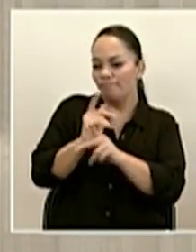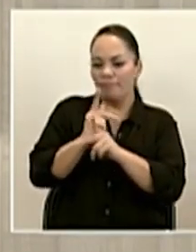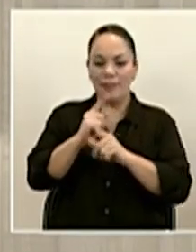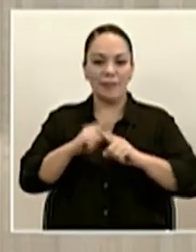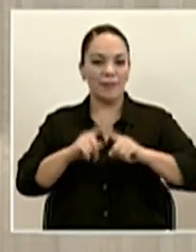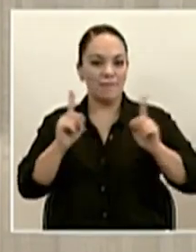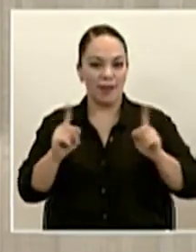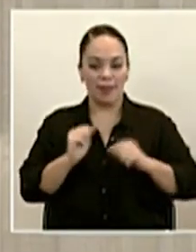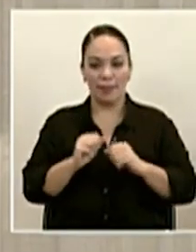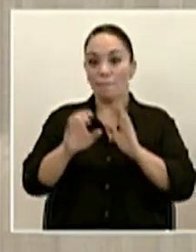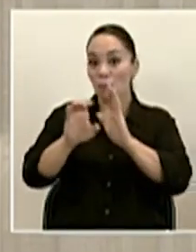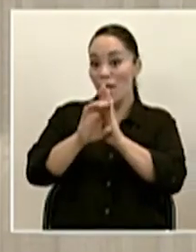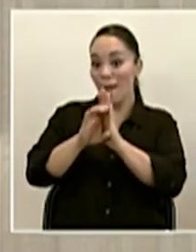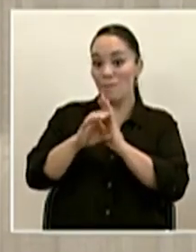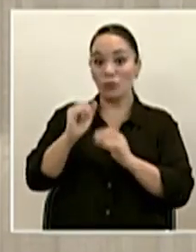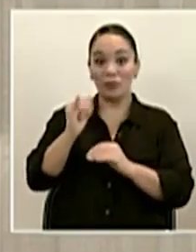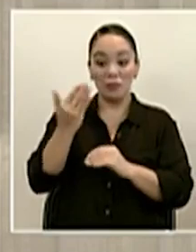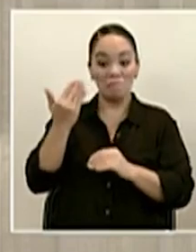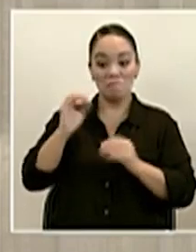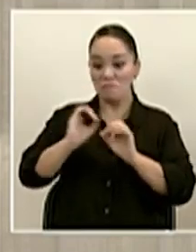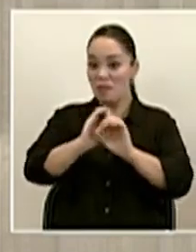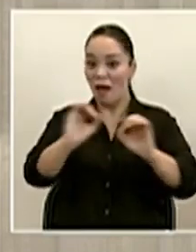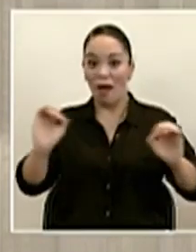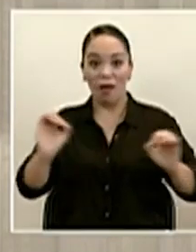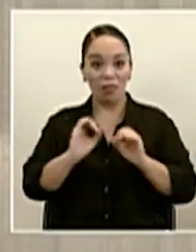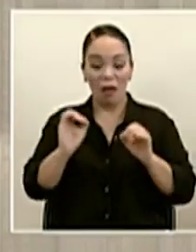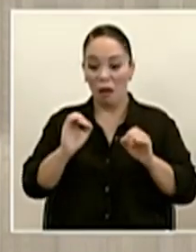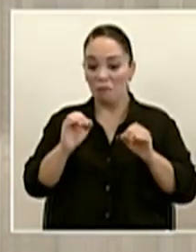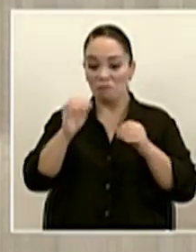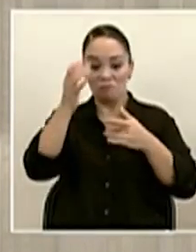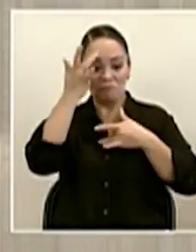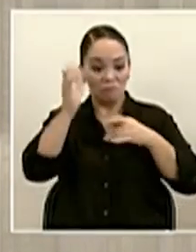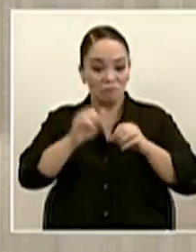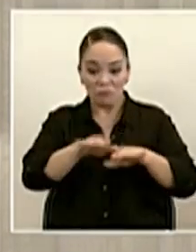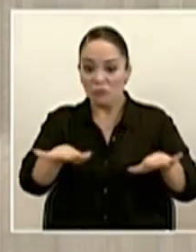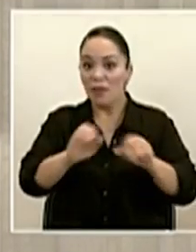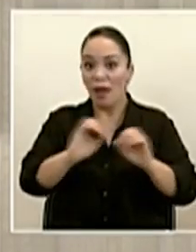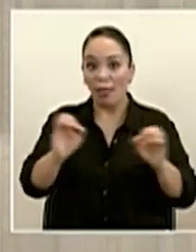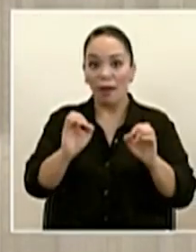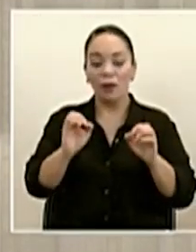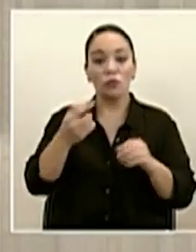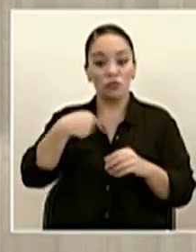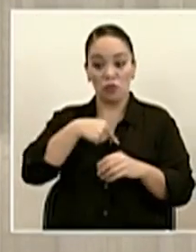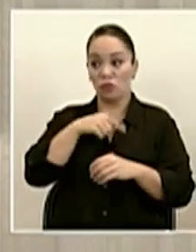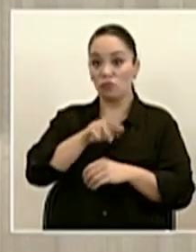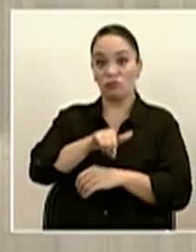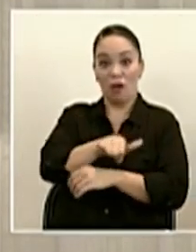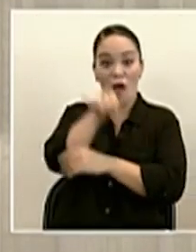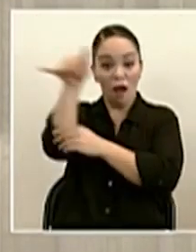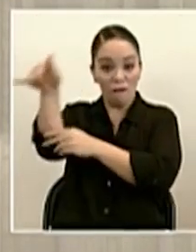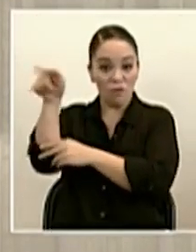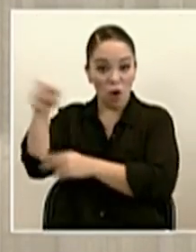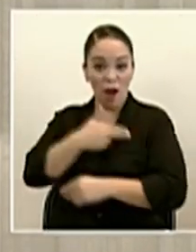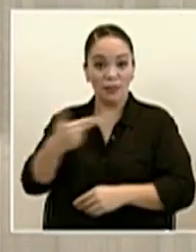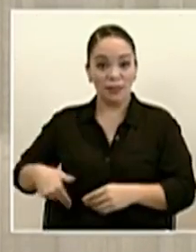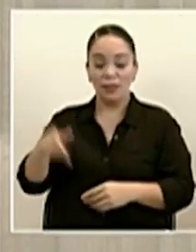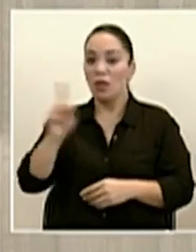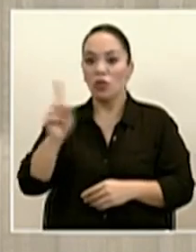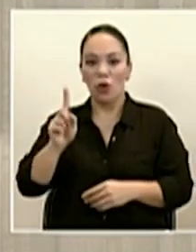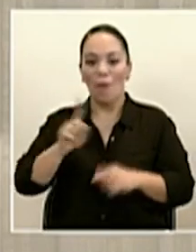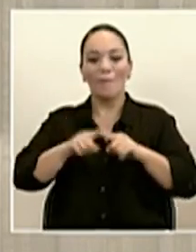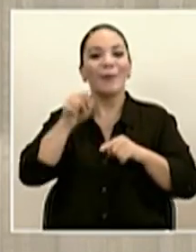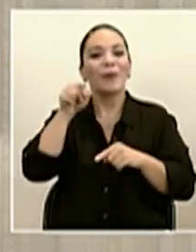no iríamos a recoger material en aviones a China, pero este material es esencial